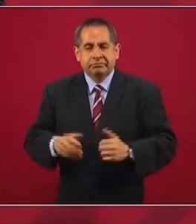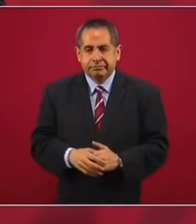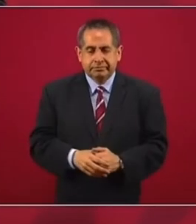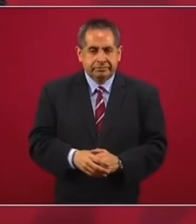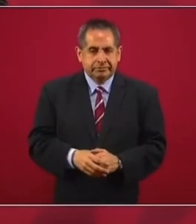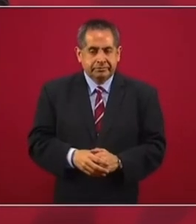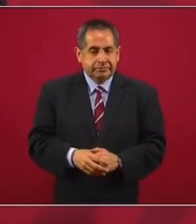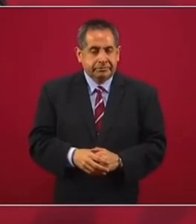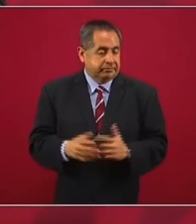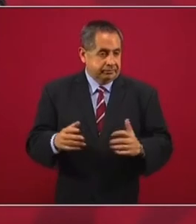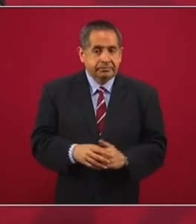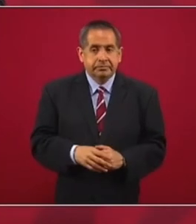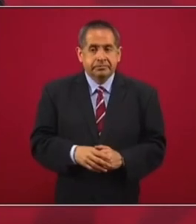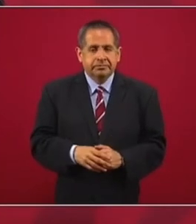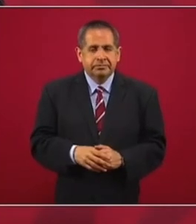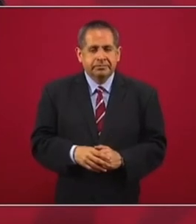anteriores.